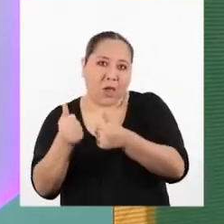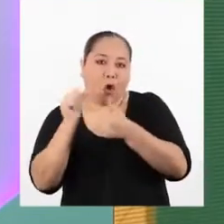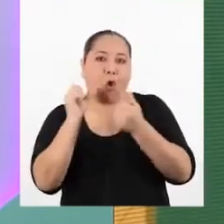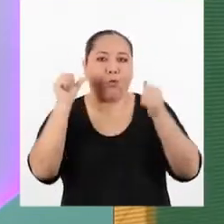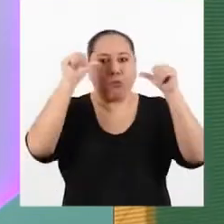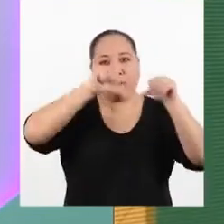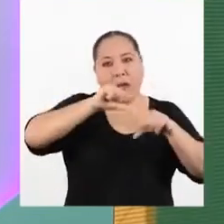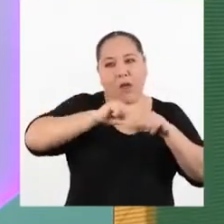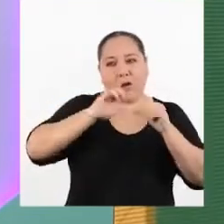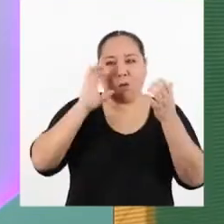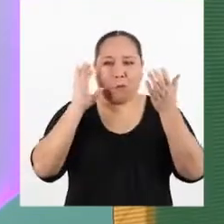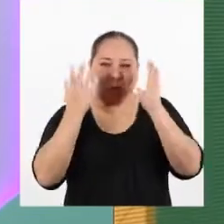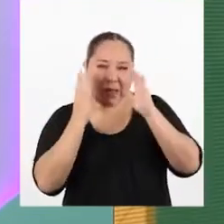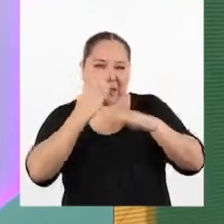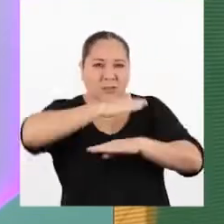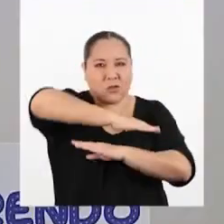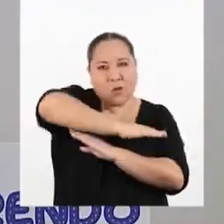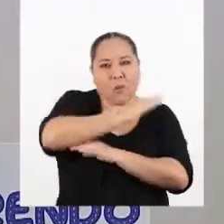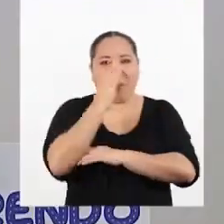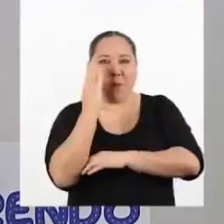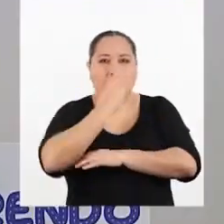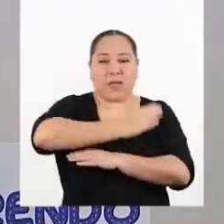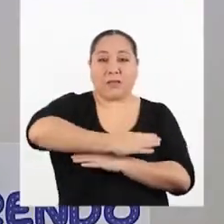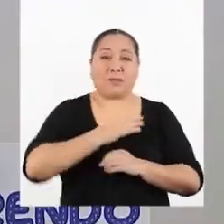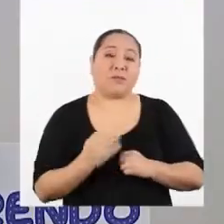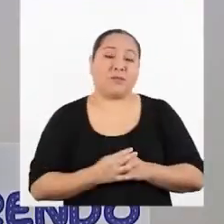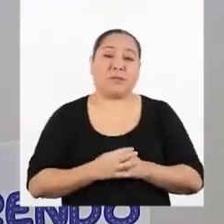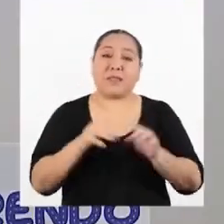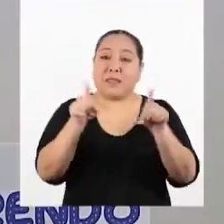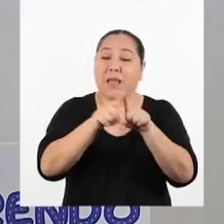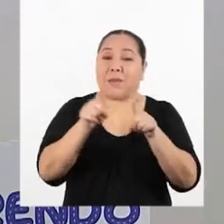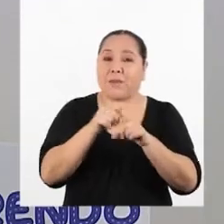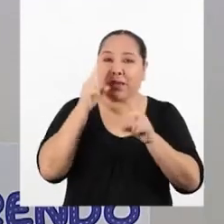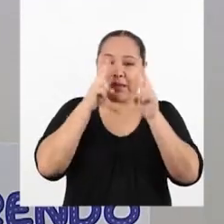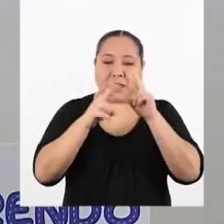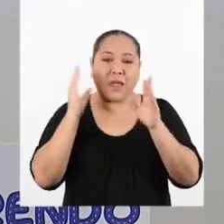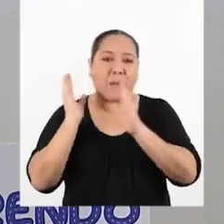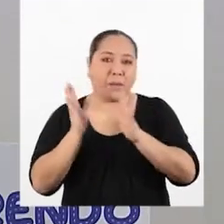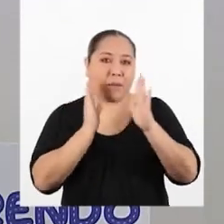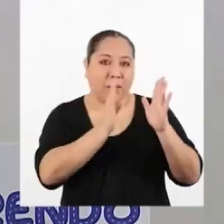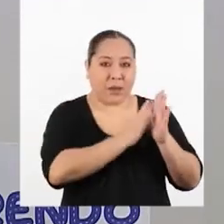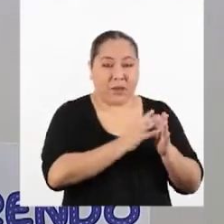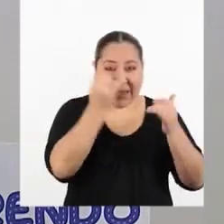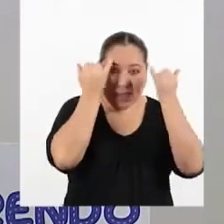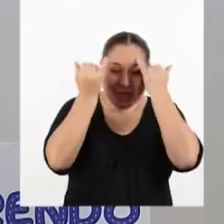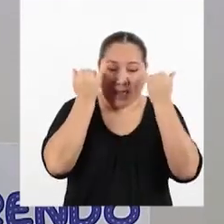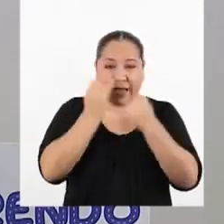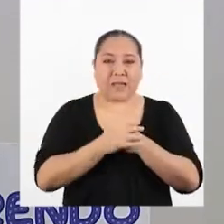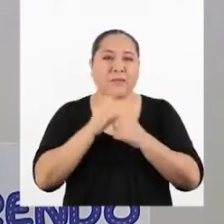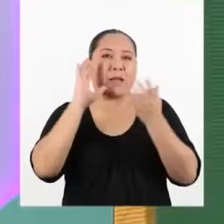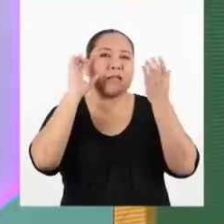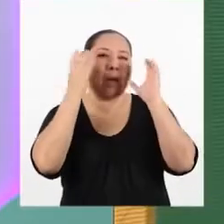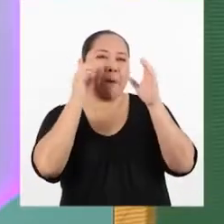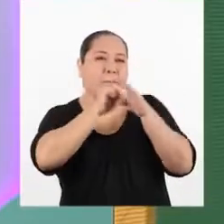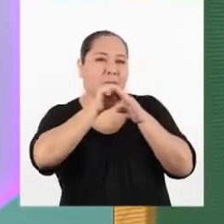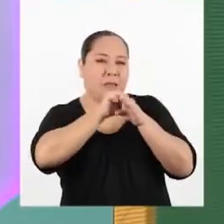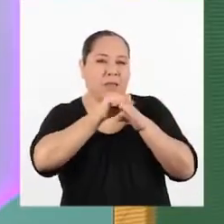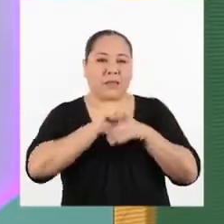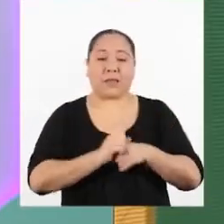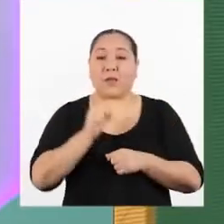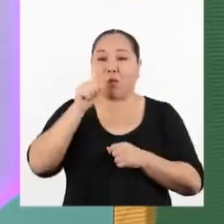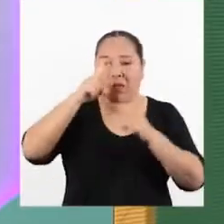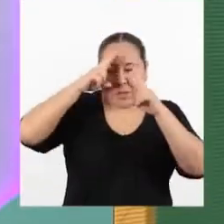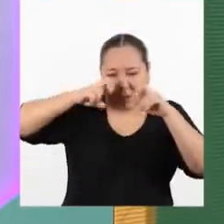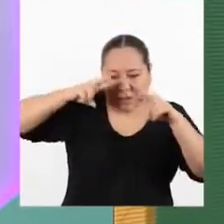simula el movimiento del brazo. También se elaboraron estrategias para hacer la simulación. Una